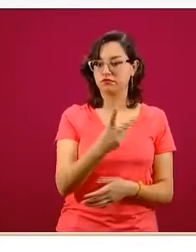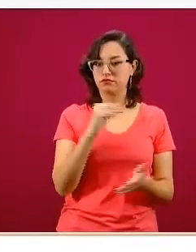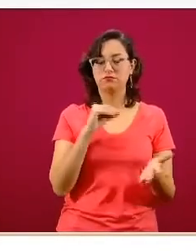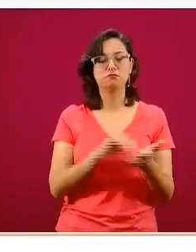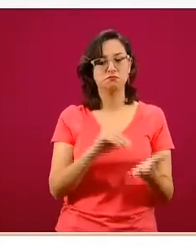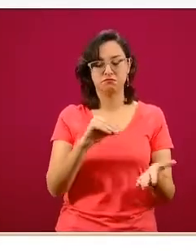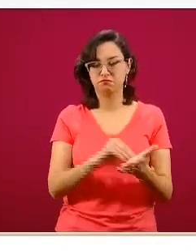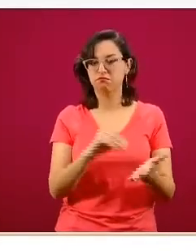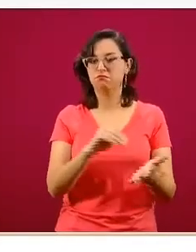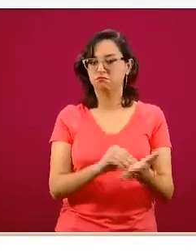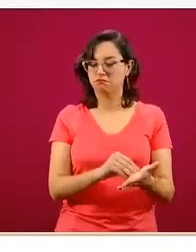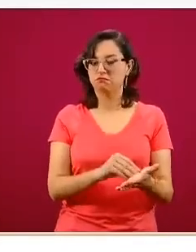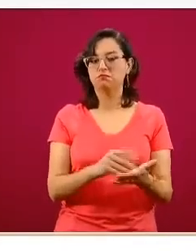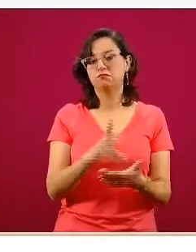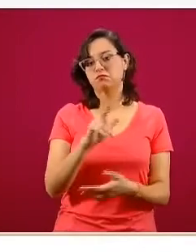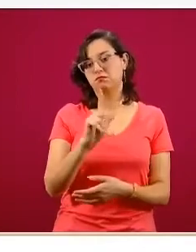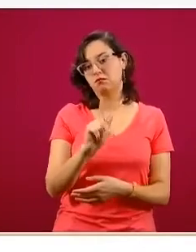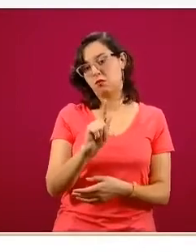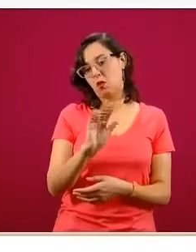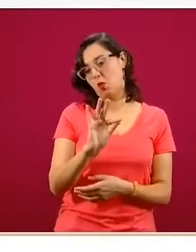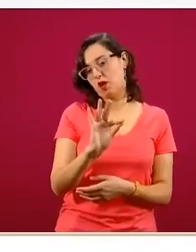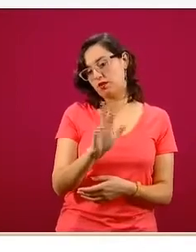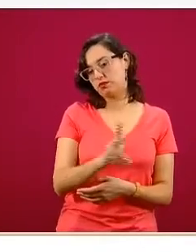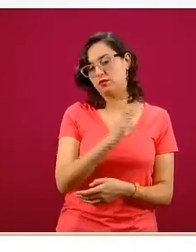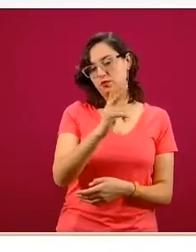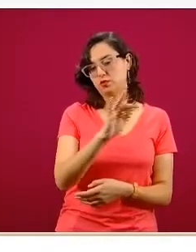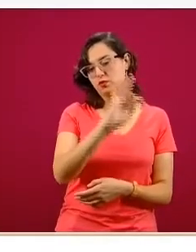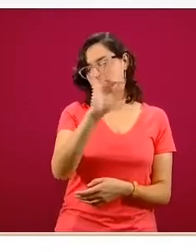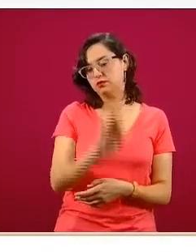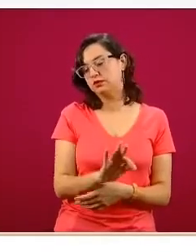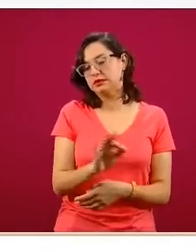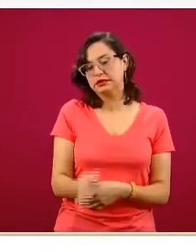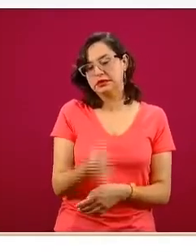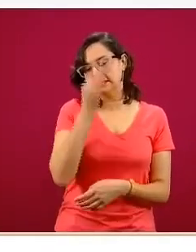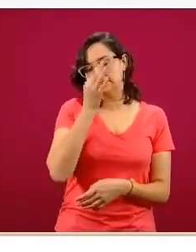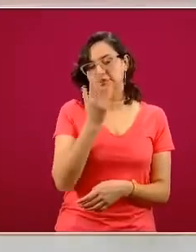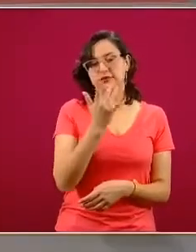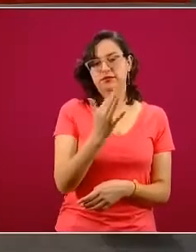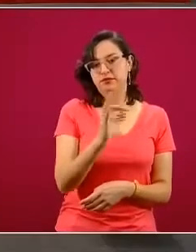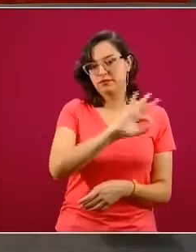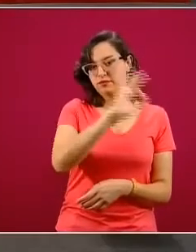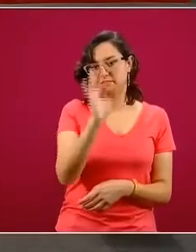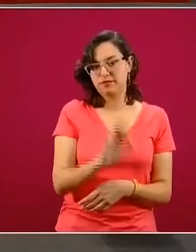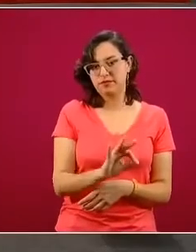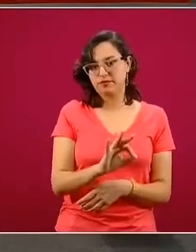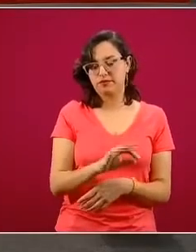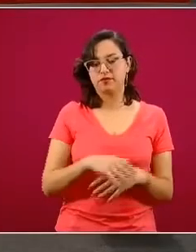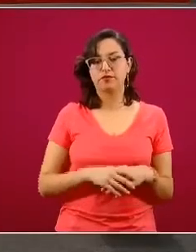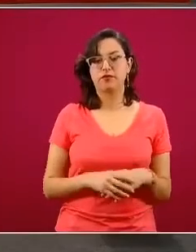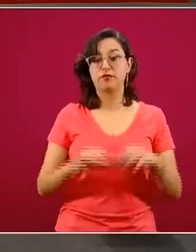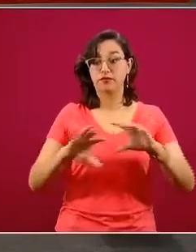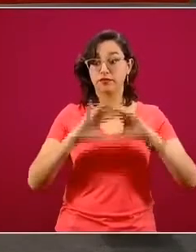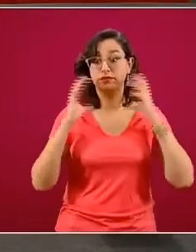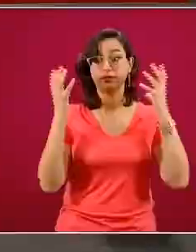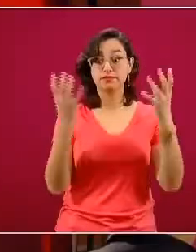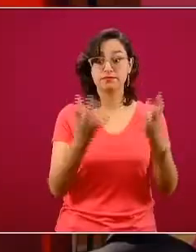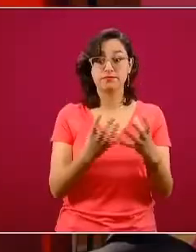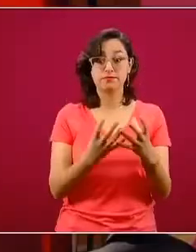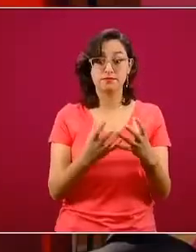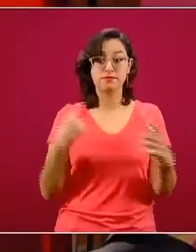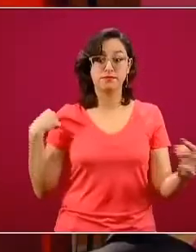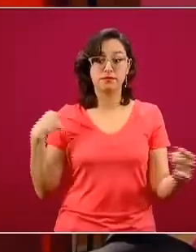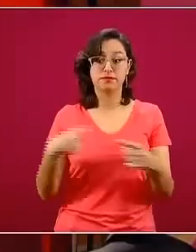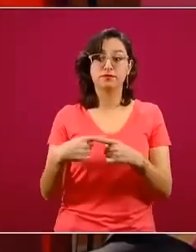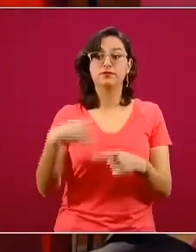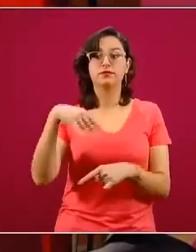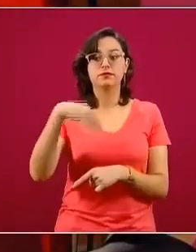alrededor de un 48%, es prácticamente la mitad de todos los casos que se han confirmado en el mundo en